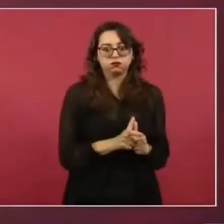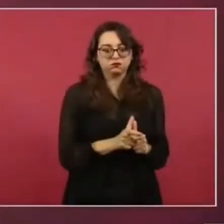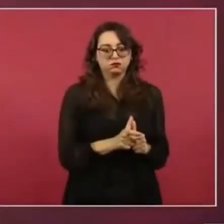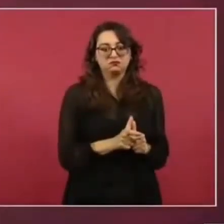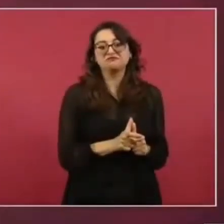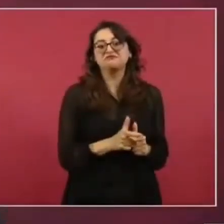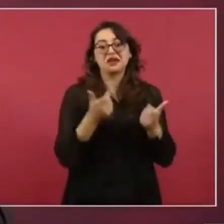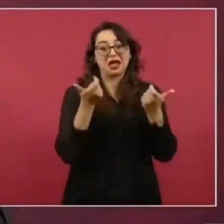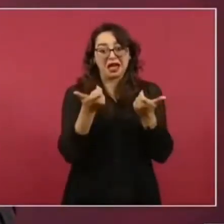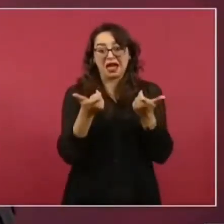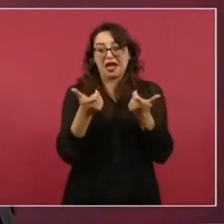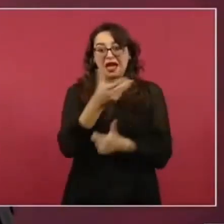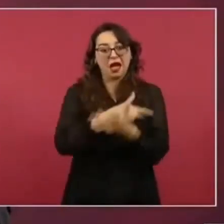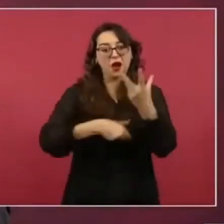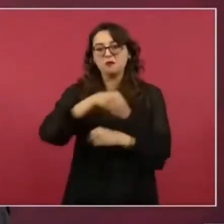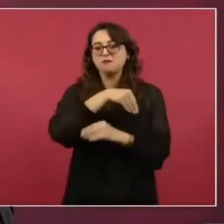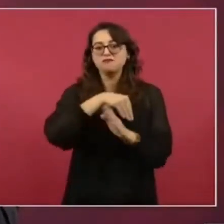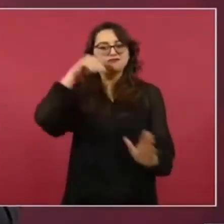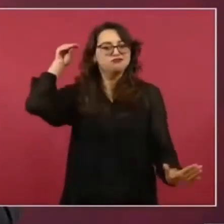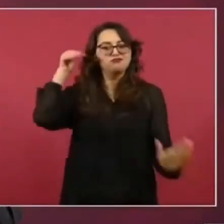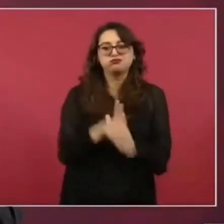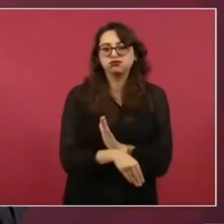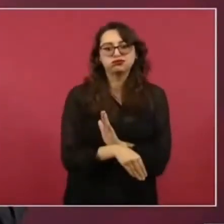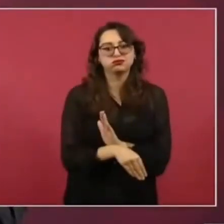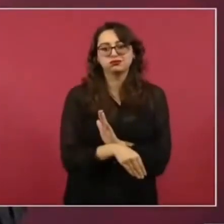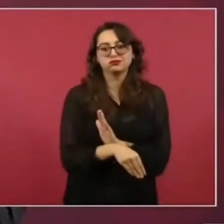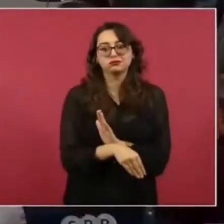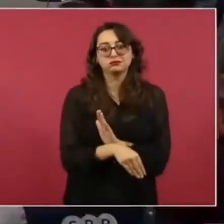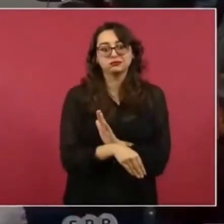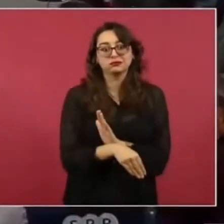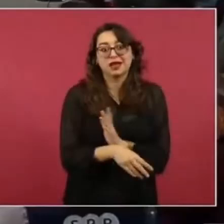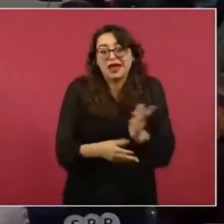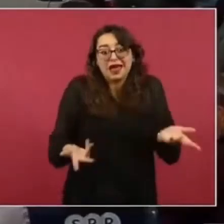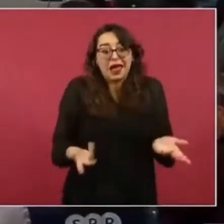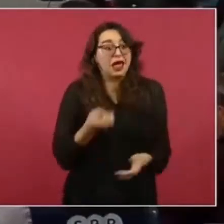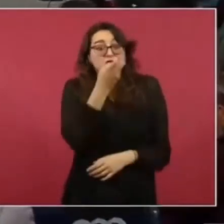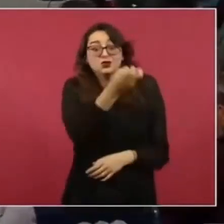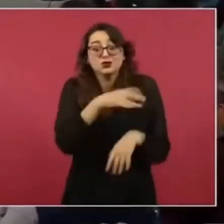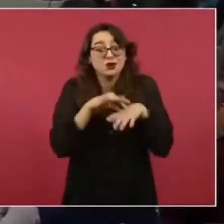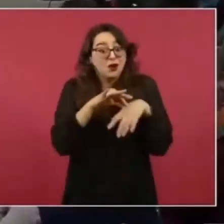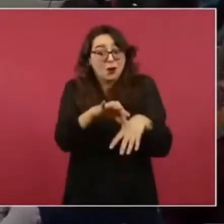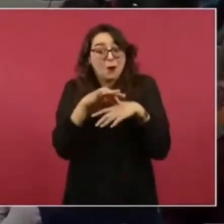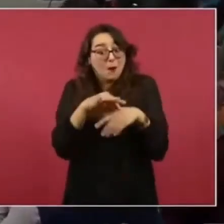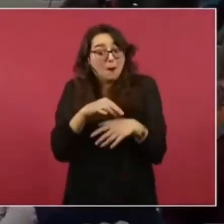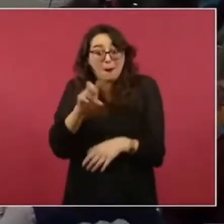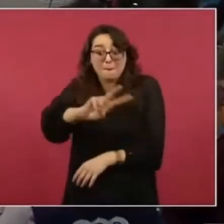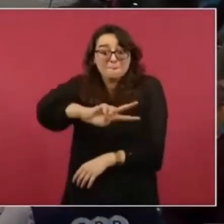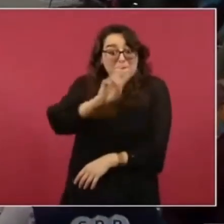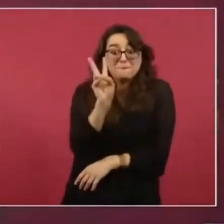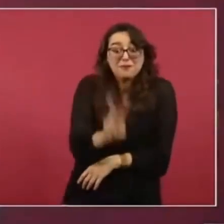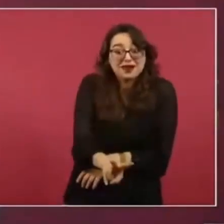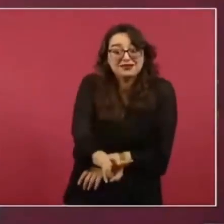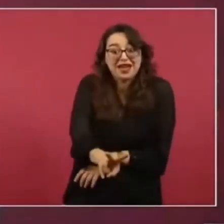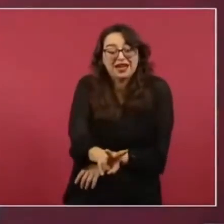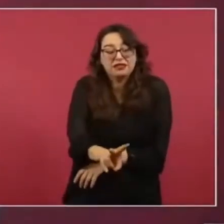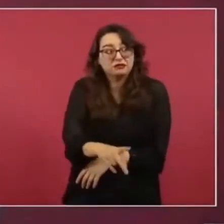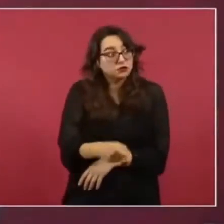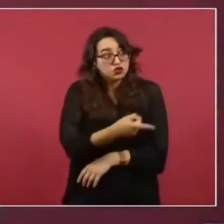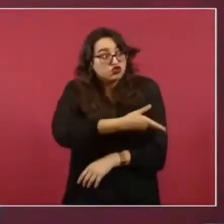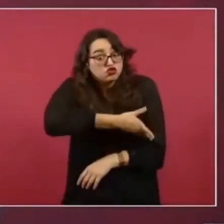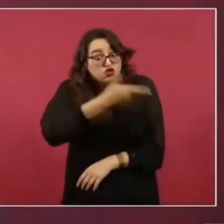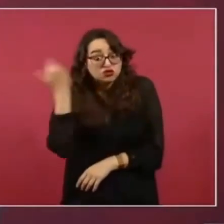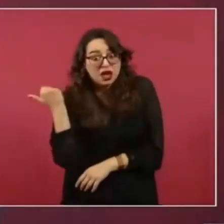Entonces, saben, y si no es una ignorancia increíble, que la realidad demográfica del país